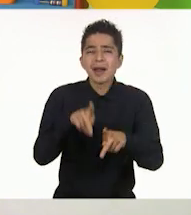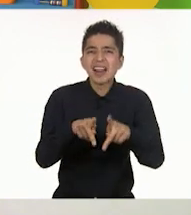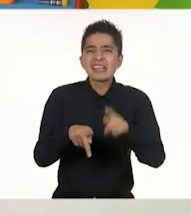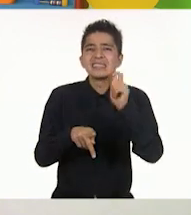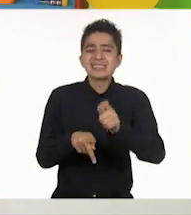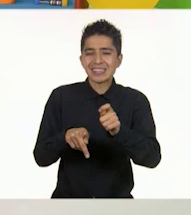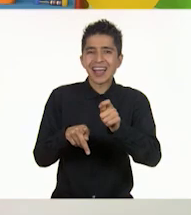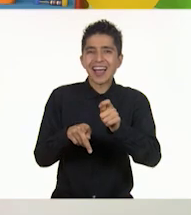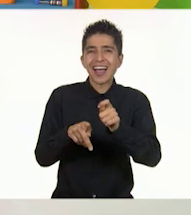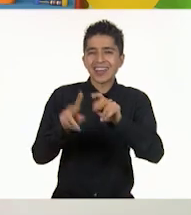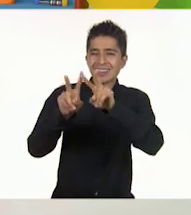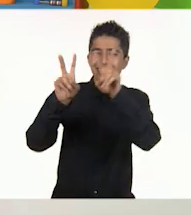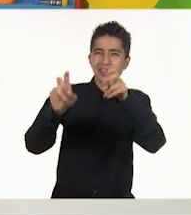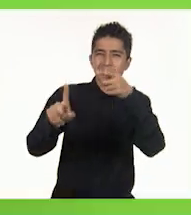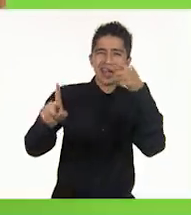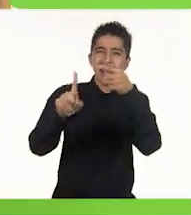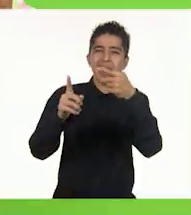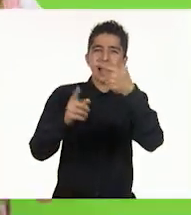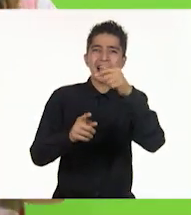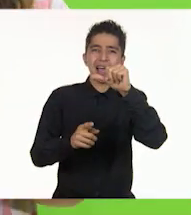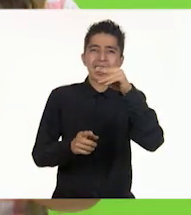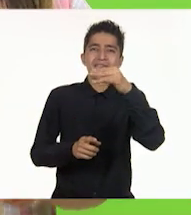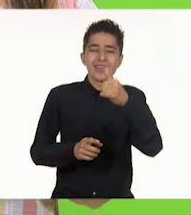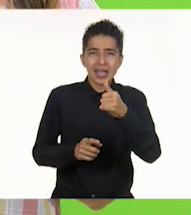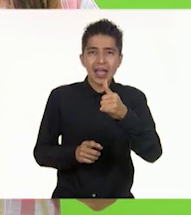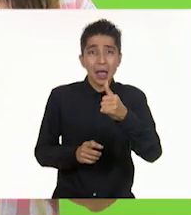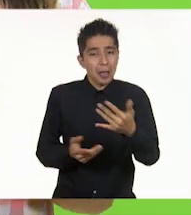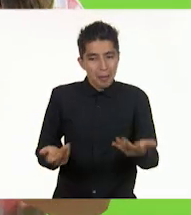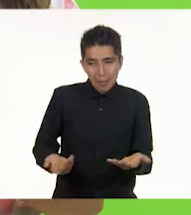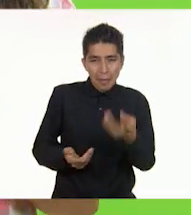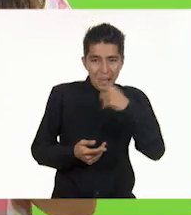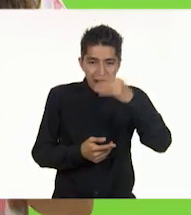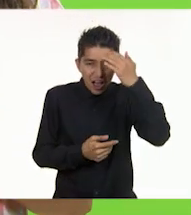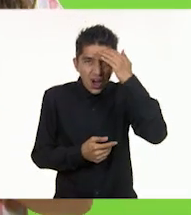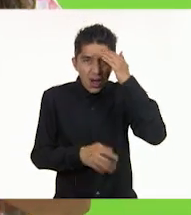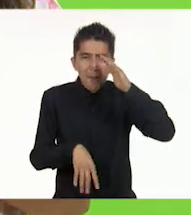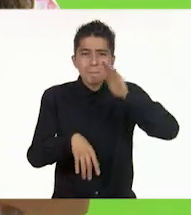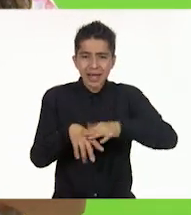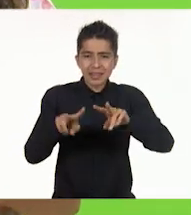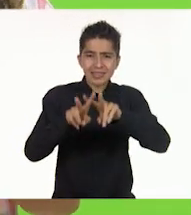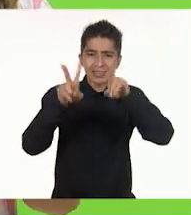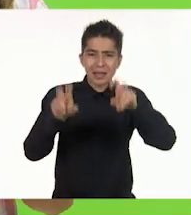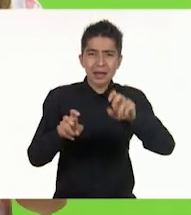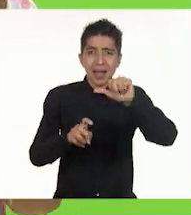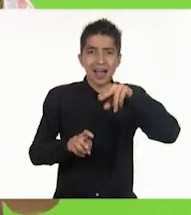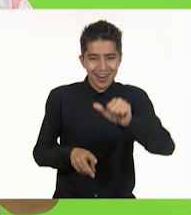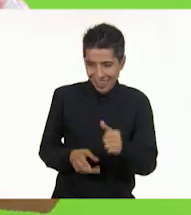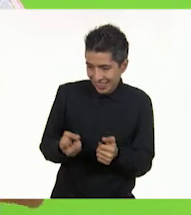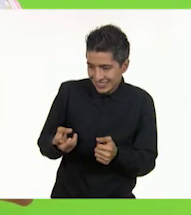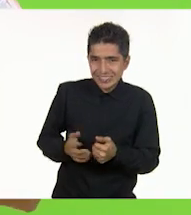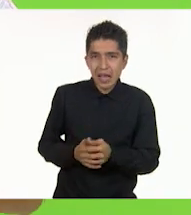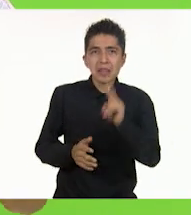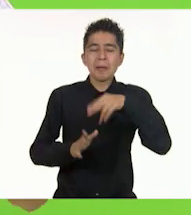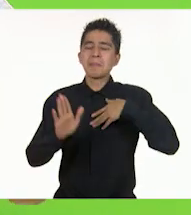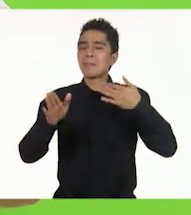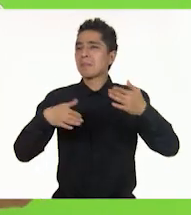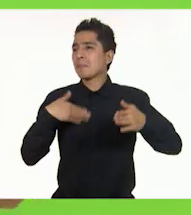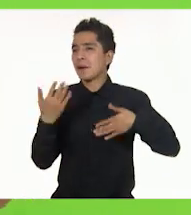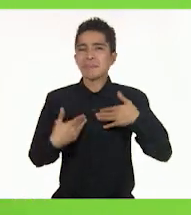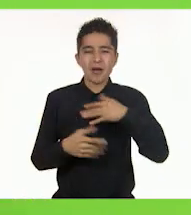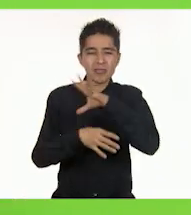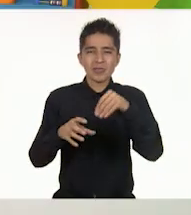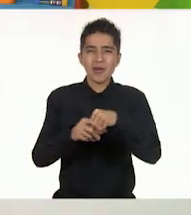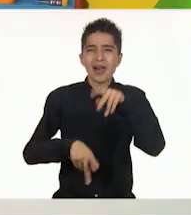caso de Gaby. Y fue un gran pretexto para conocer más sobre este tema, Ana. Disfruté mucho todo lo que